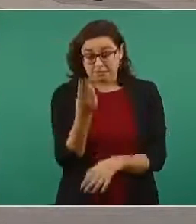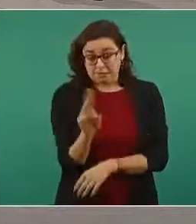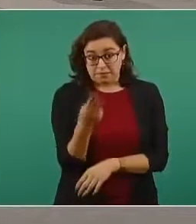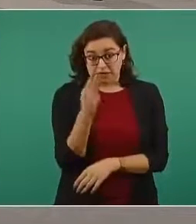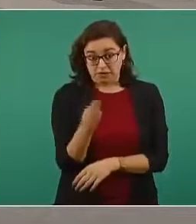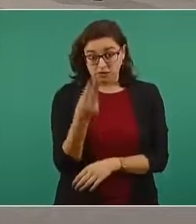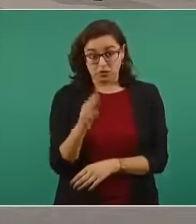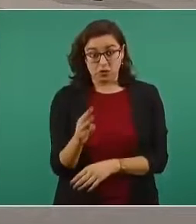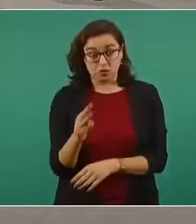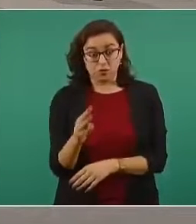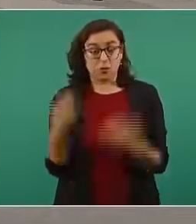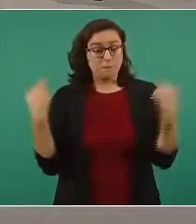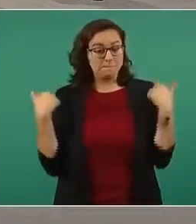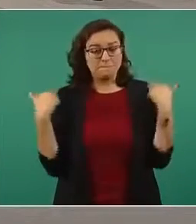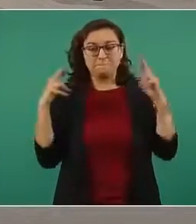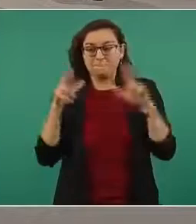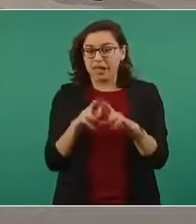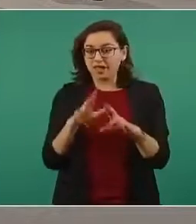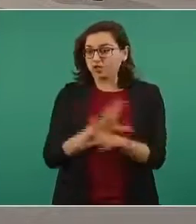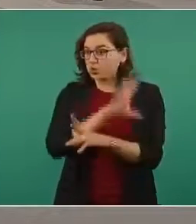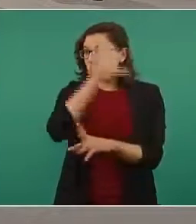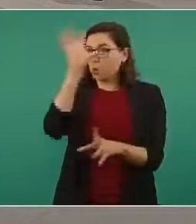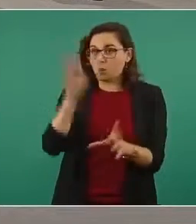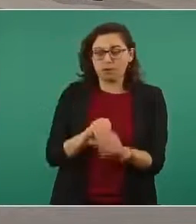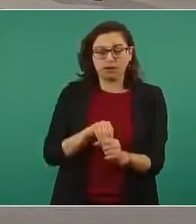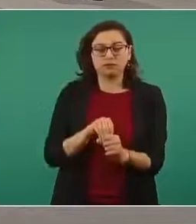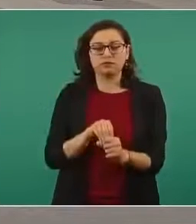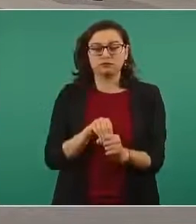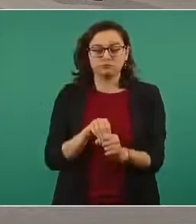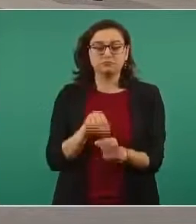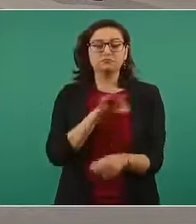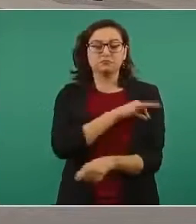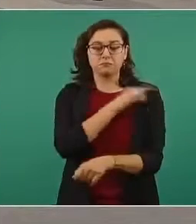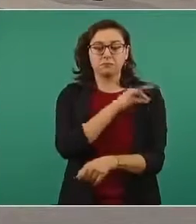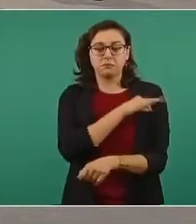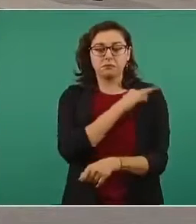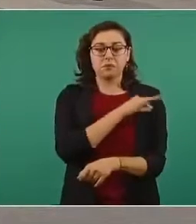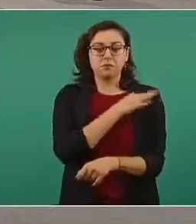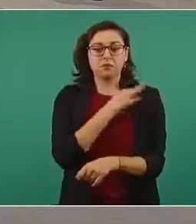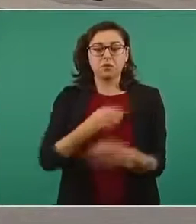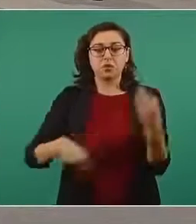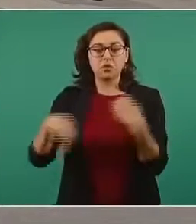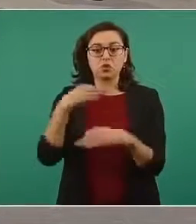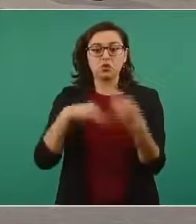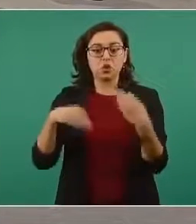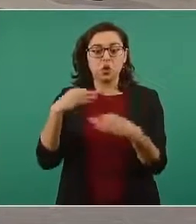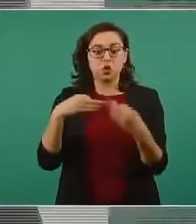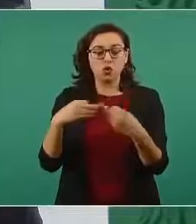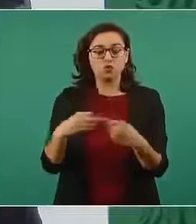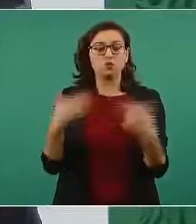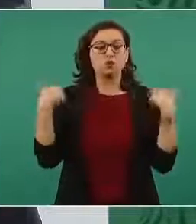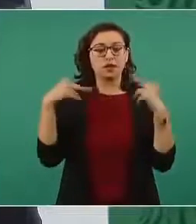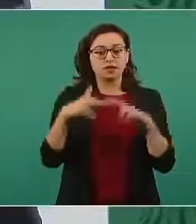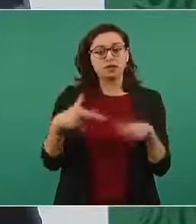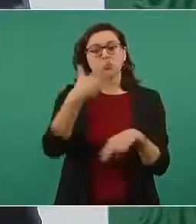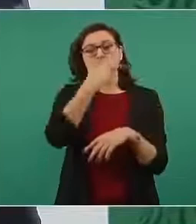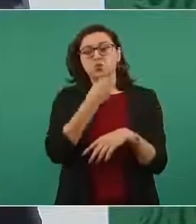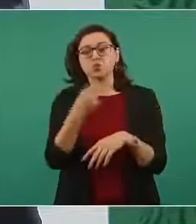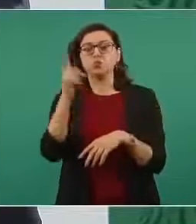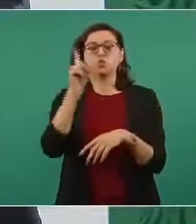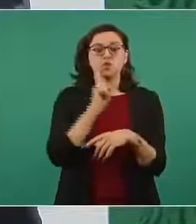con todos los maestros. Se van a vacunar a todos los maestros, maestras,